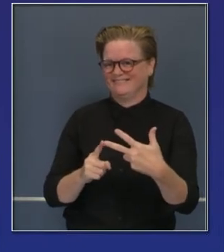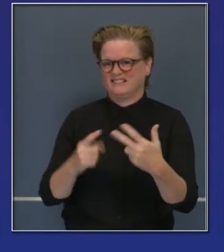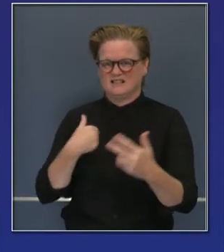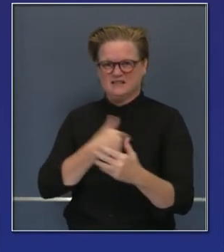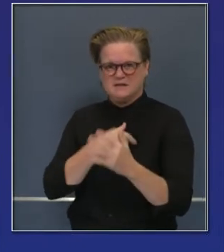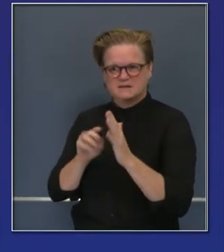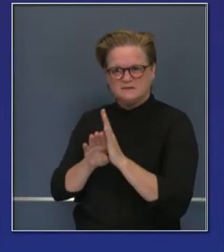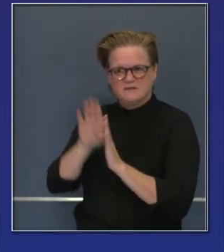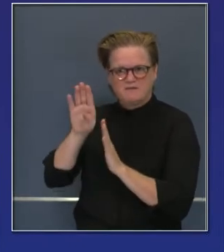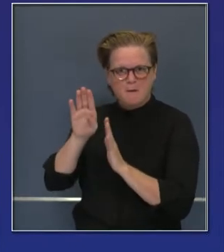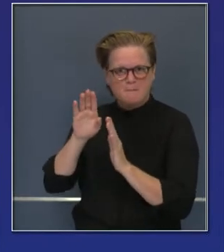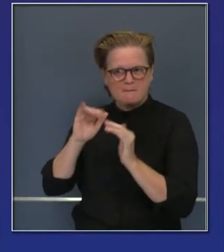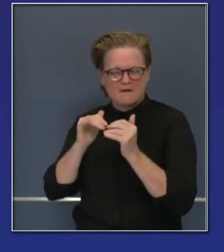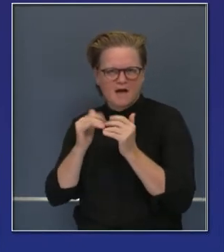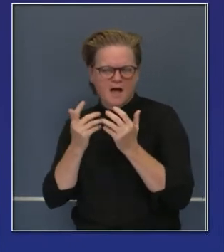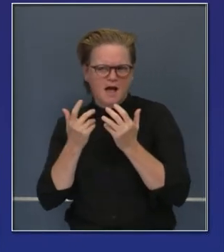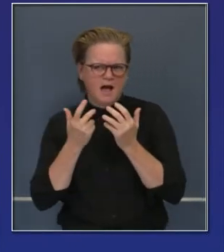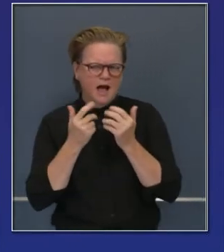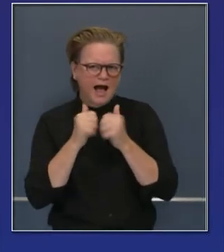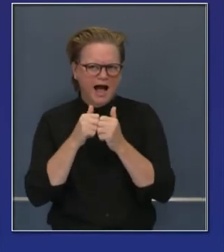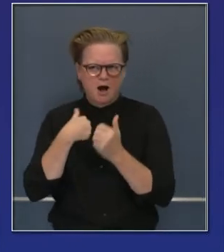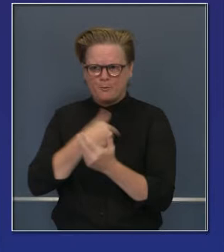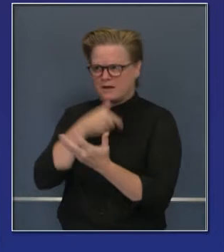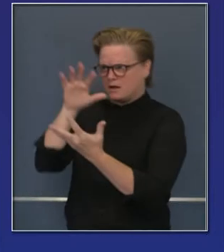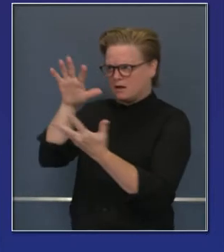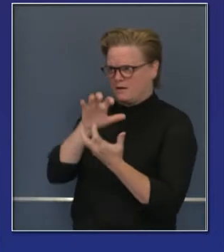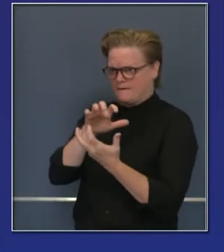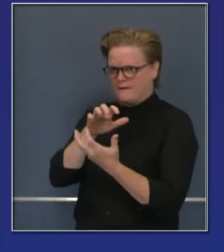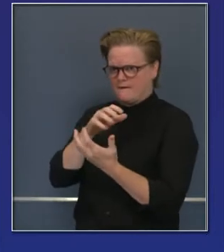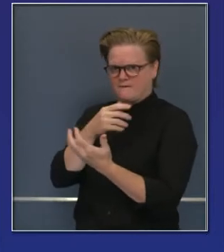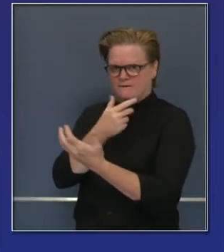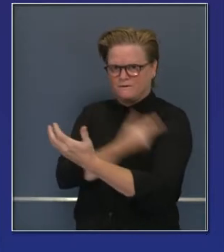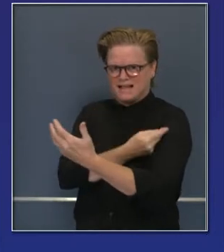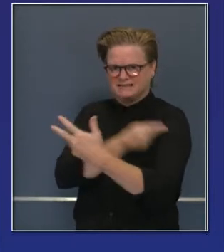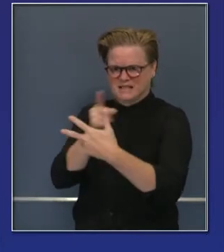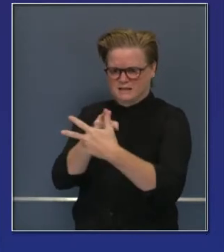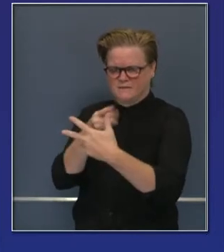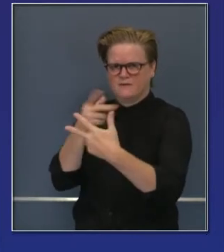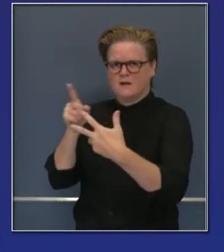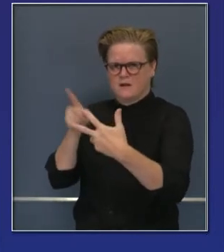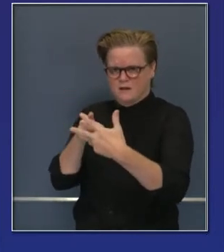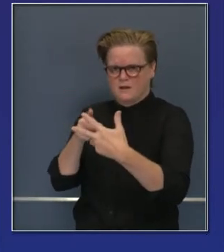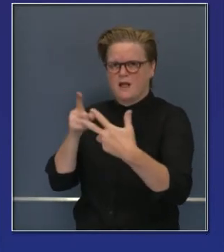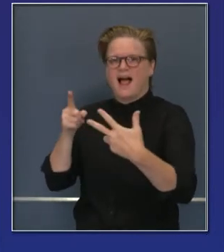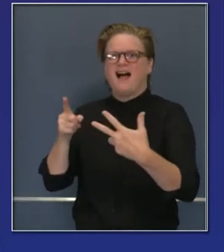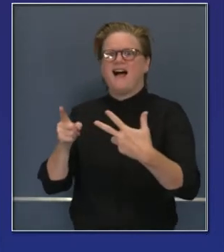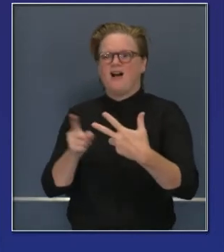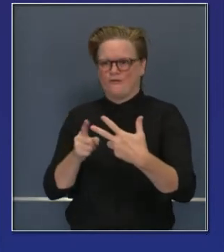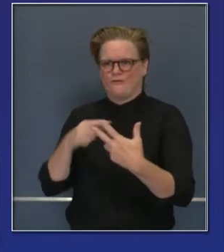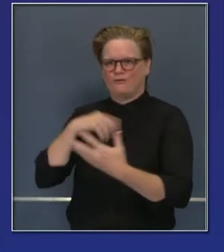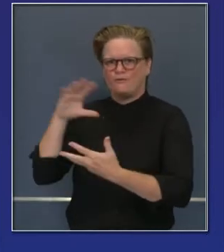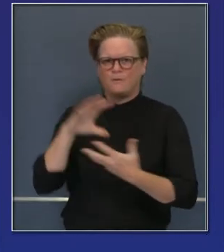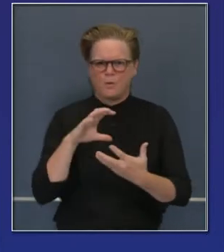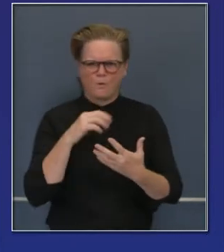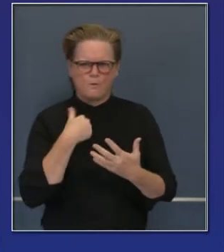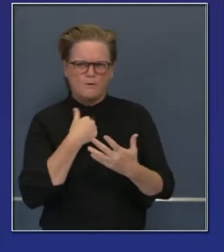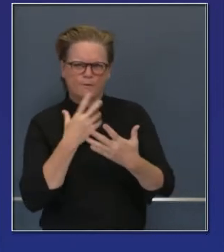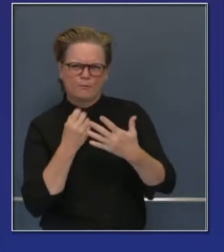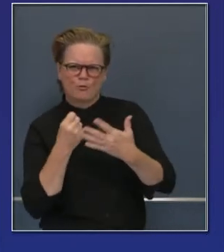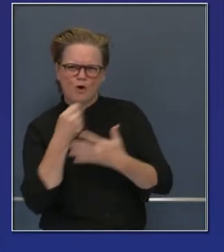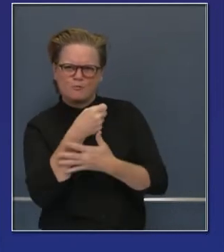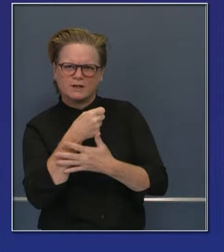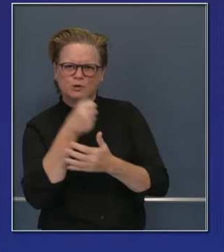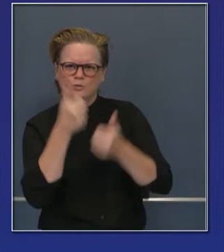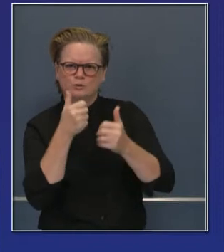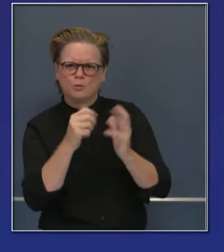esta infraestructura con escasez y por consecuencia, por varios meses ya hemos estado contemplando, no solo